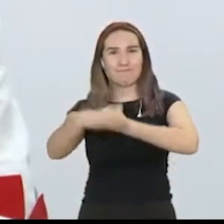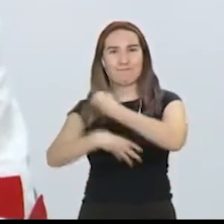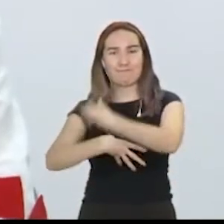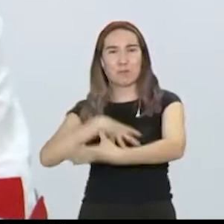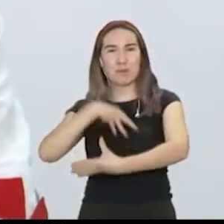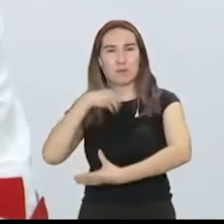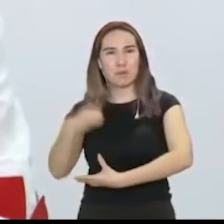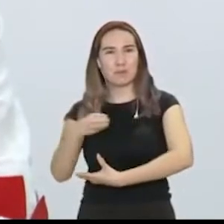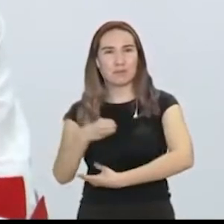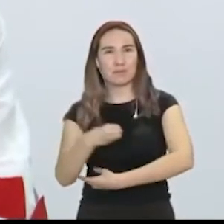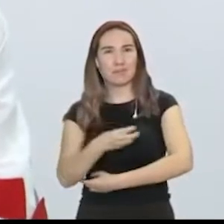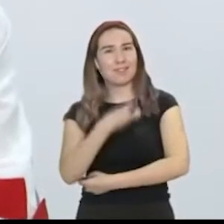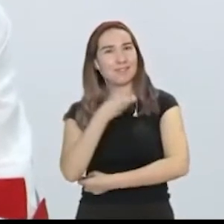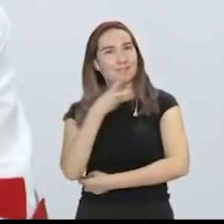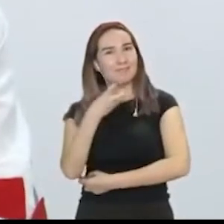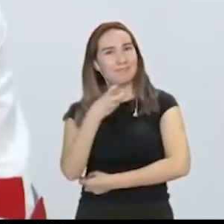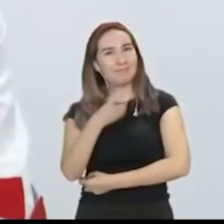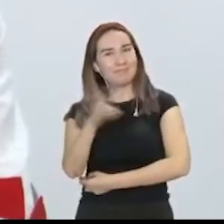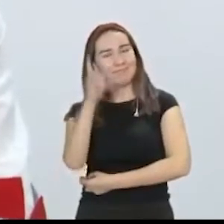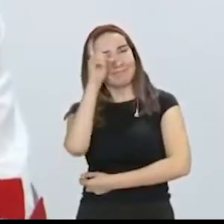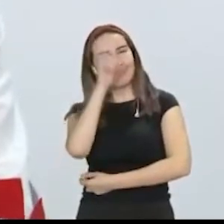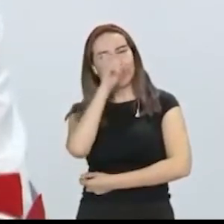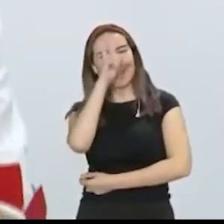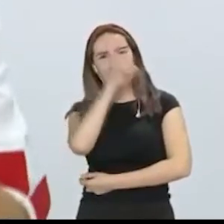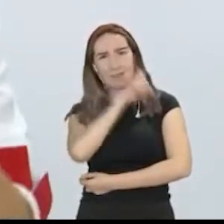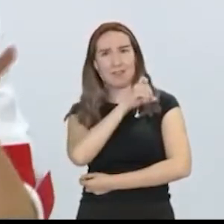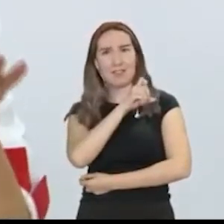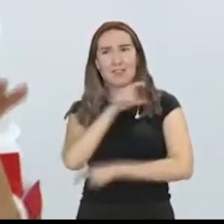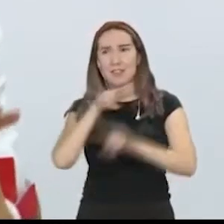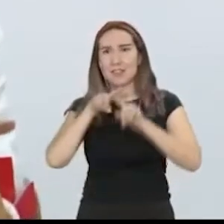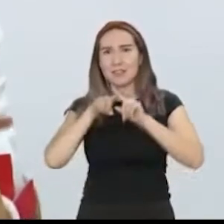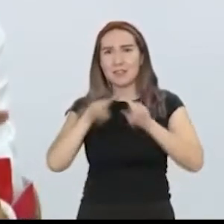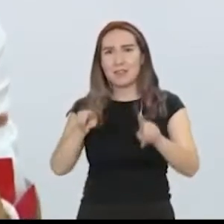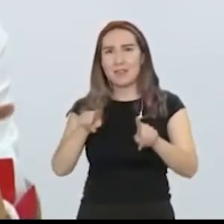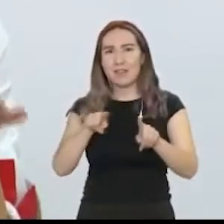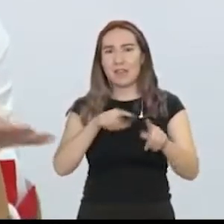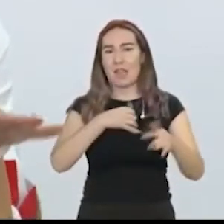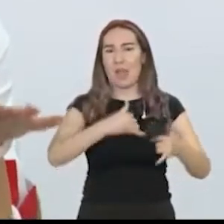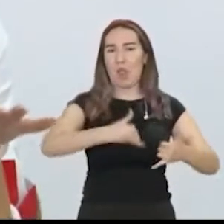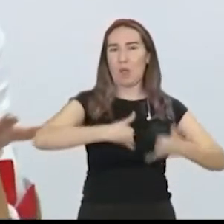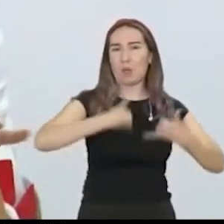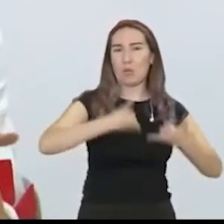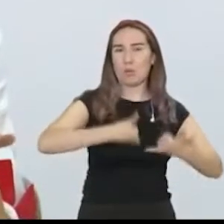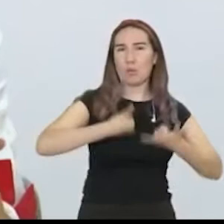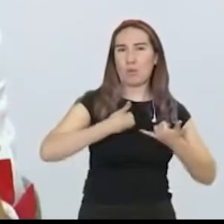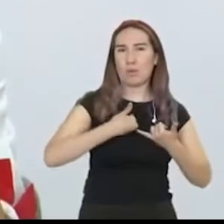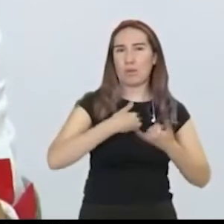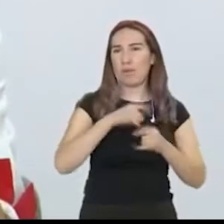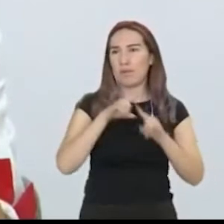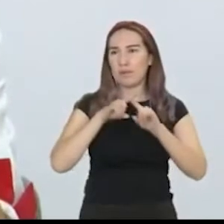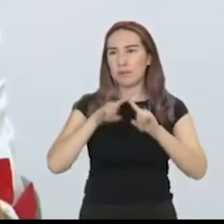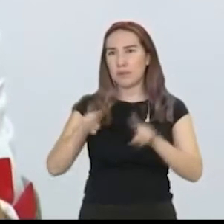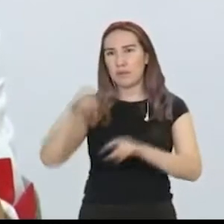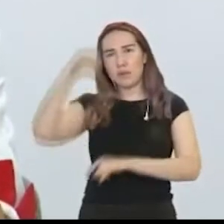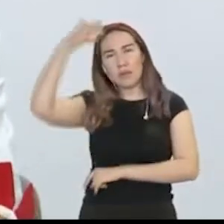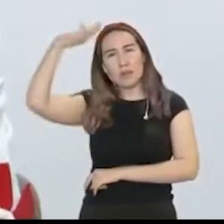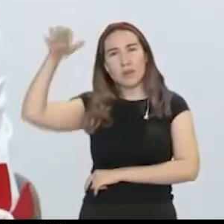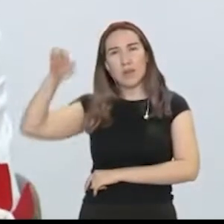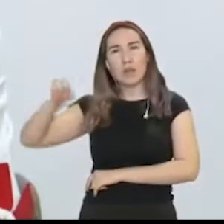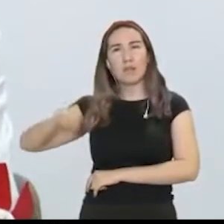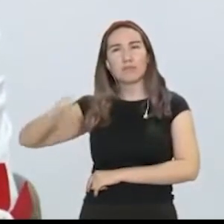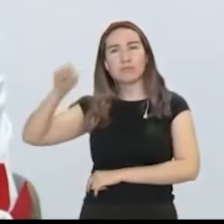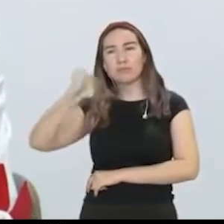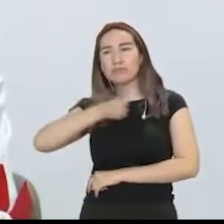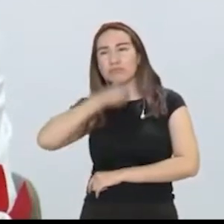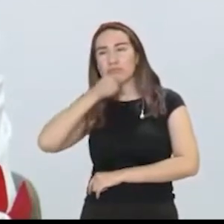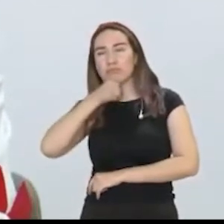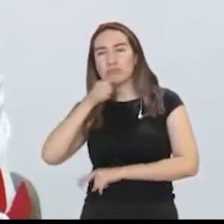Y no va a ser la misma situación que le va a pasar a un joven, que lo que le va a pasar a una persona adulta con factores de riesgo. Entonces, tú puedes